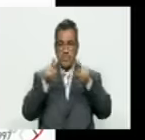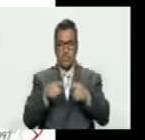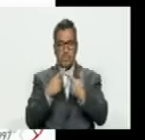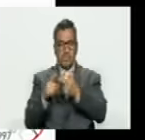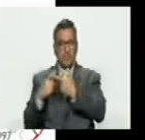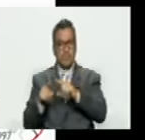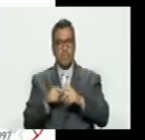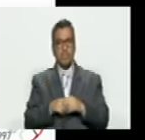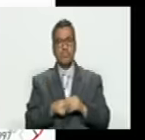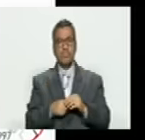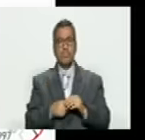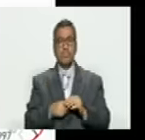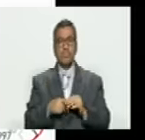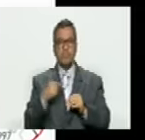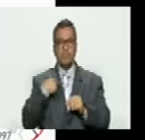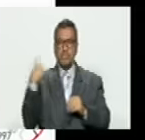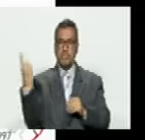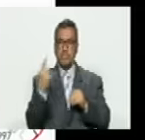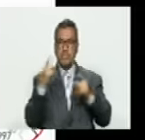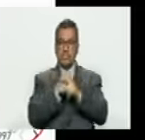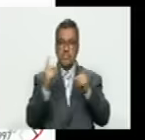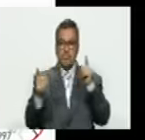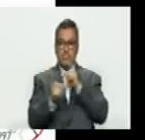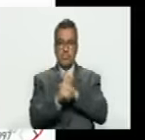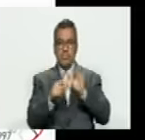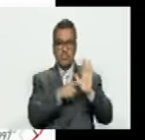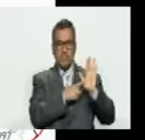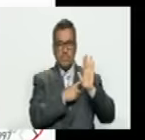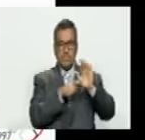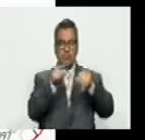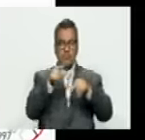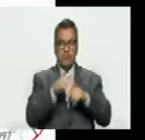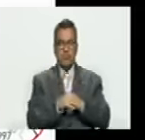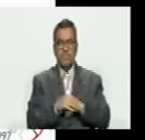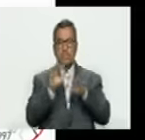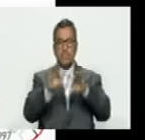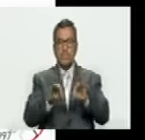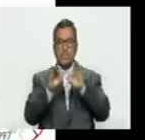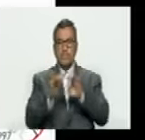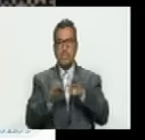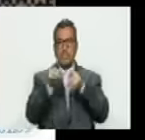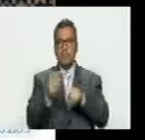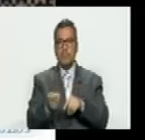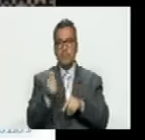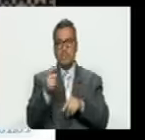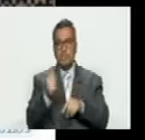variados ahora vengo la siguiente lámina la siguiente lámina es interesante un poco